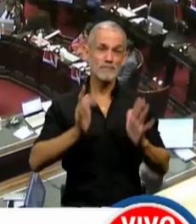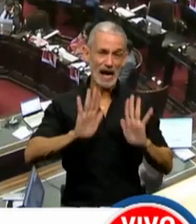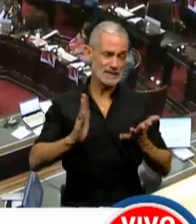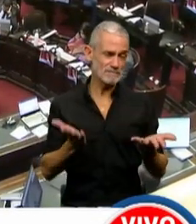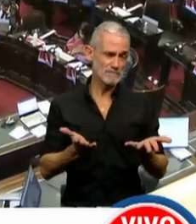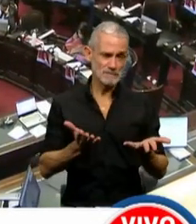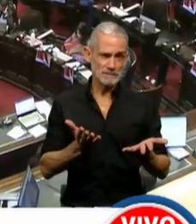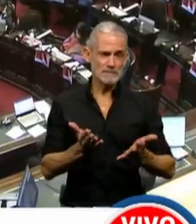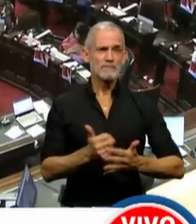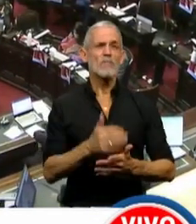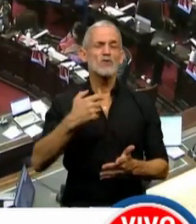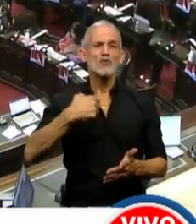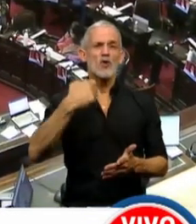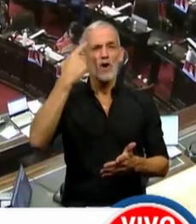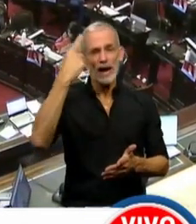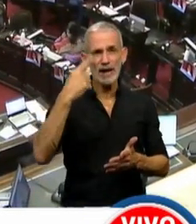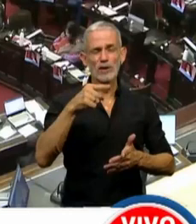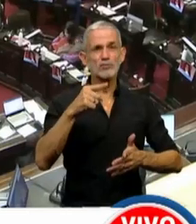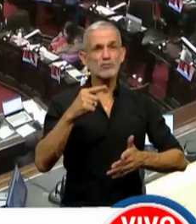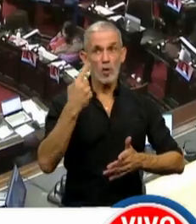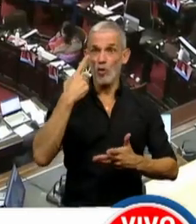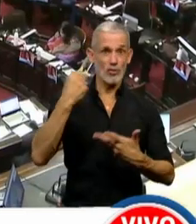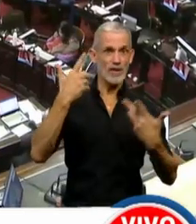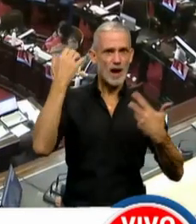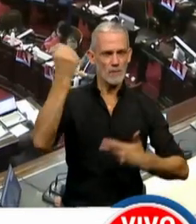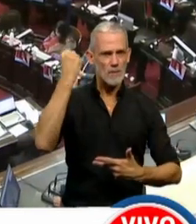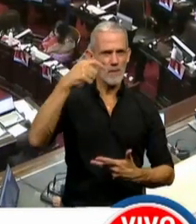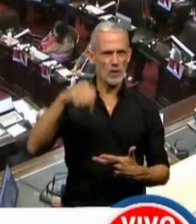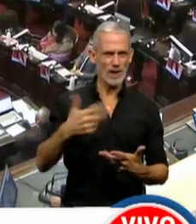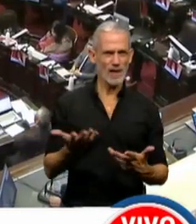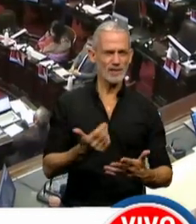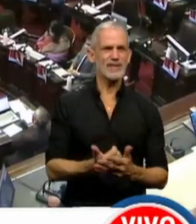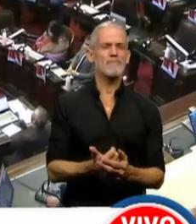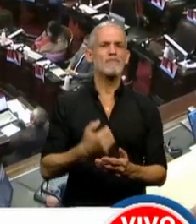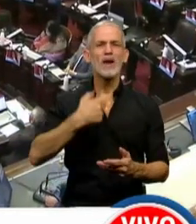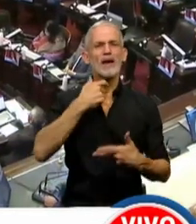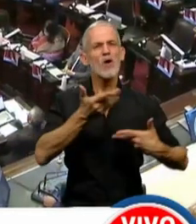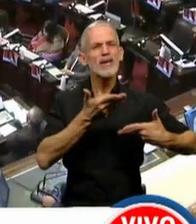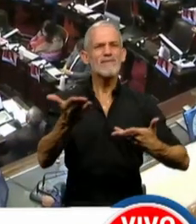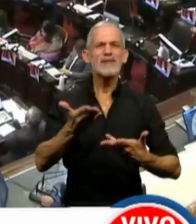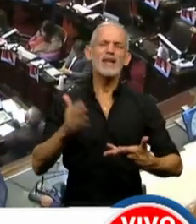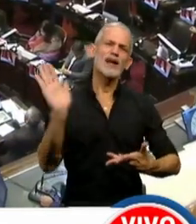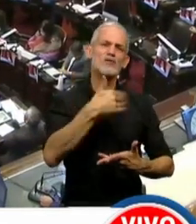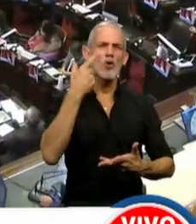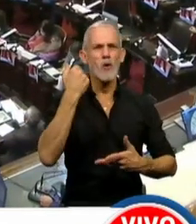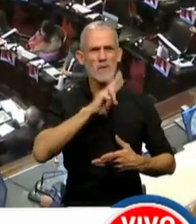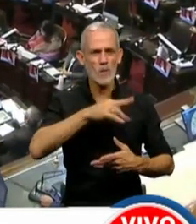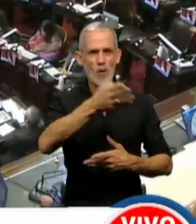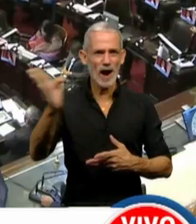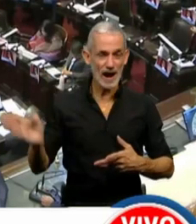que, yo creo que es una jornada muy positiva, quiero invitarles a todos y todas